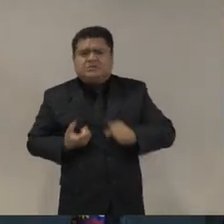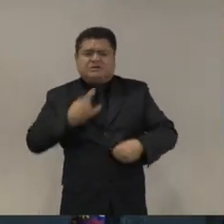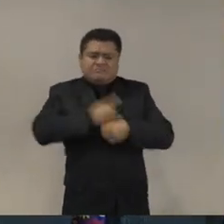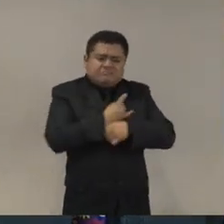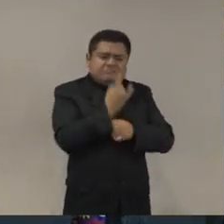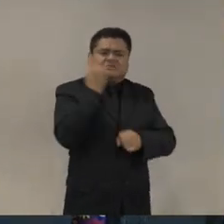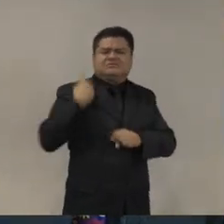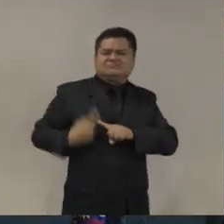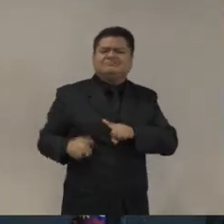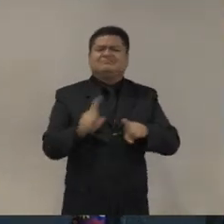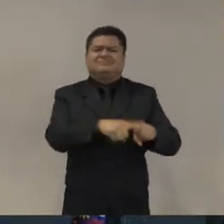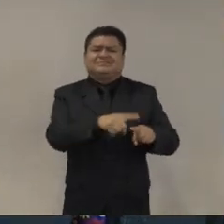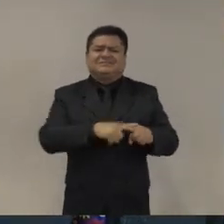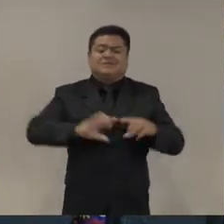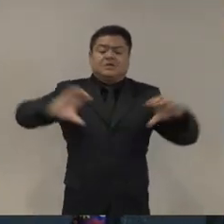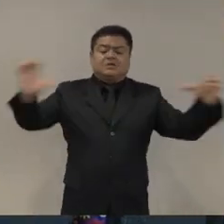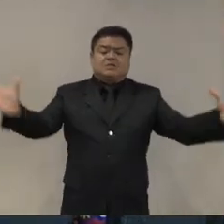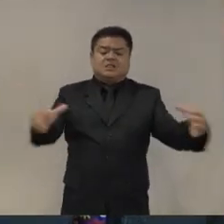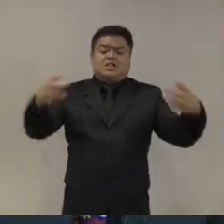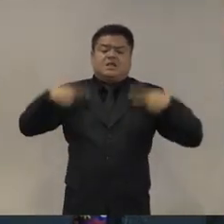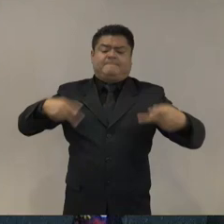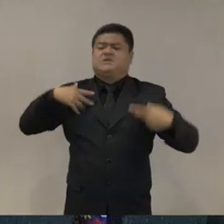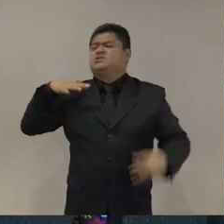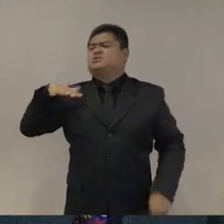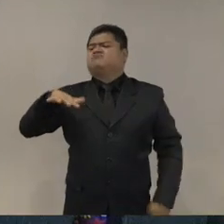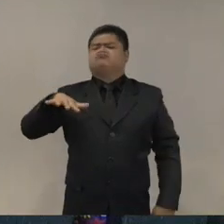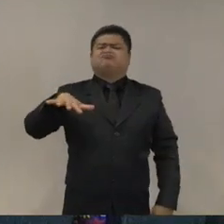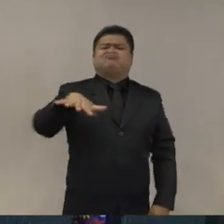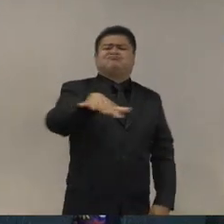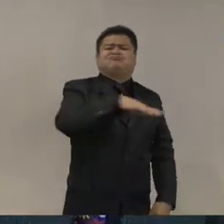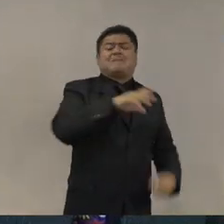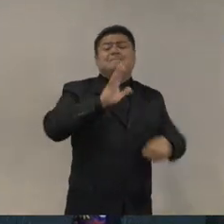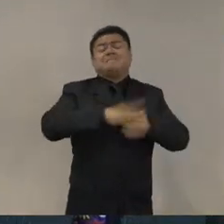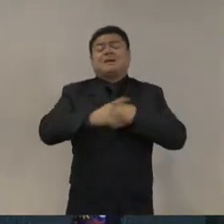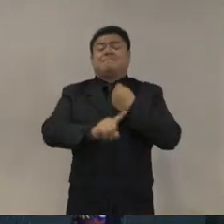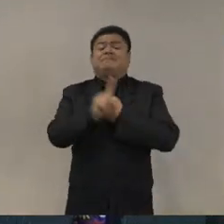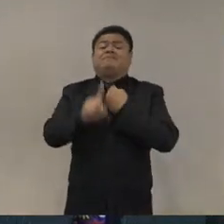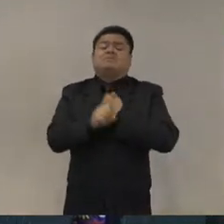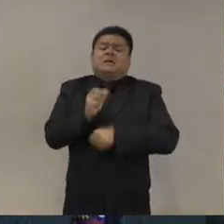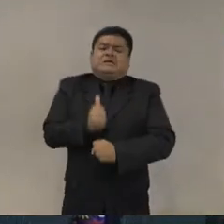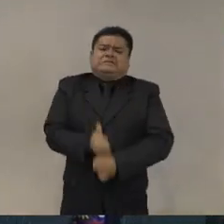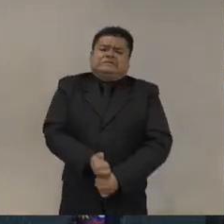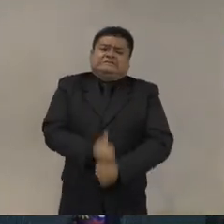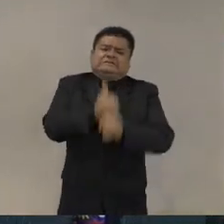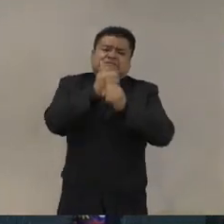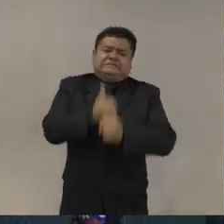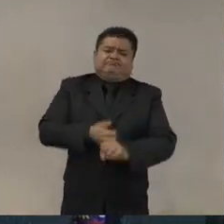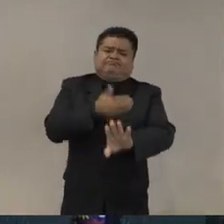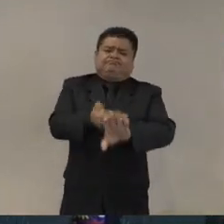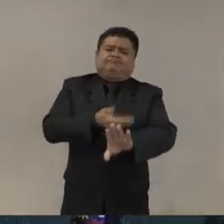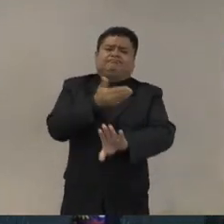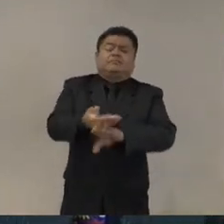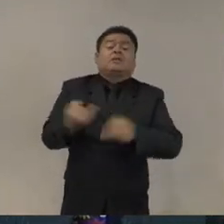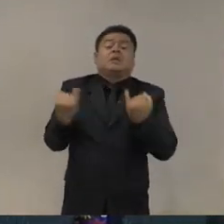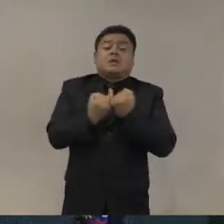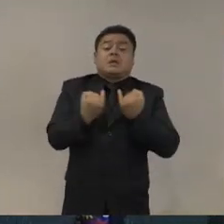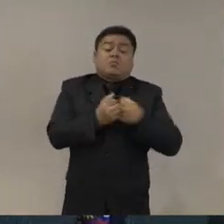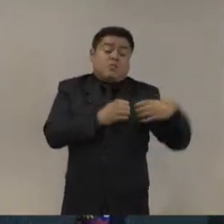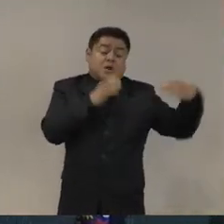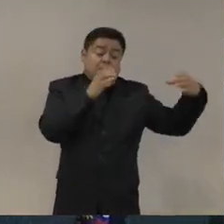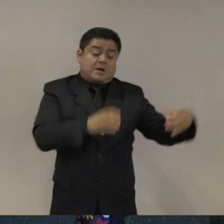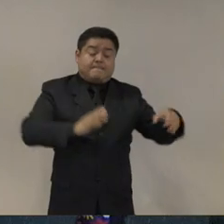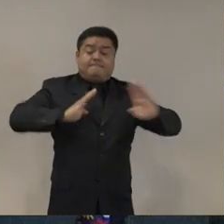directa a la población. Incremento de violaciones de derechos humanos cometidas por las fuerzas, y la